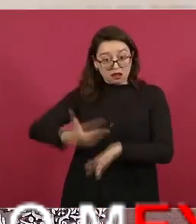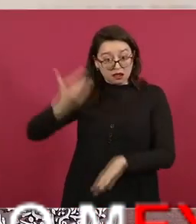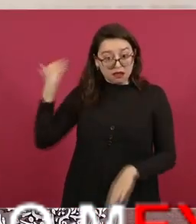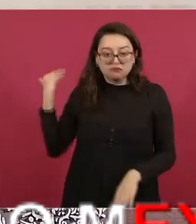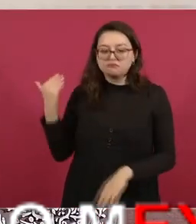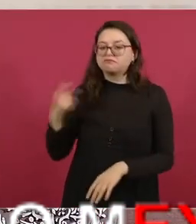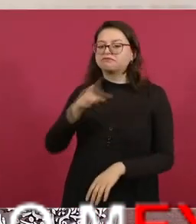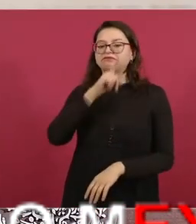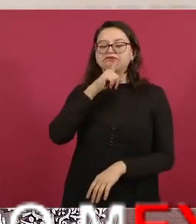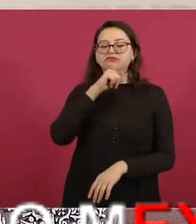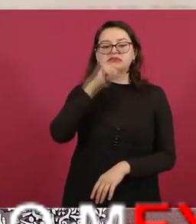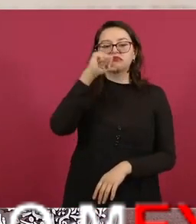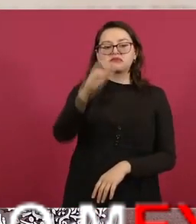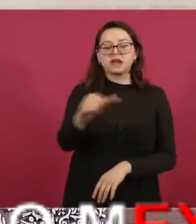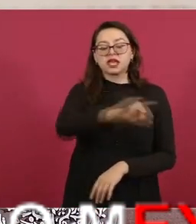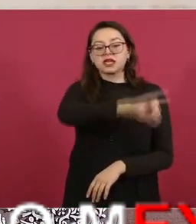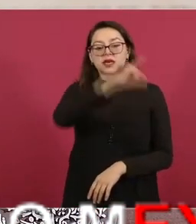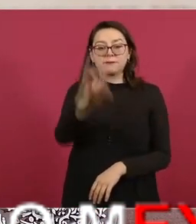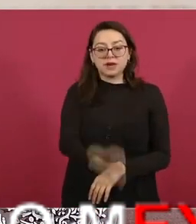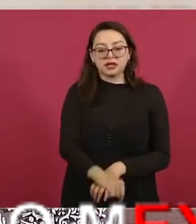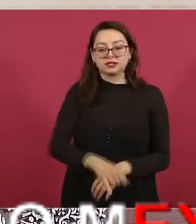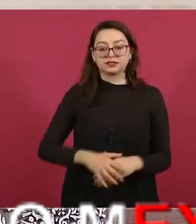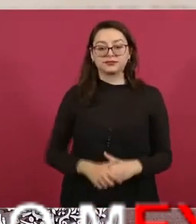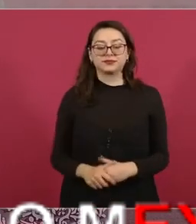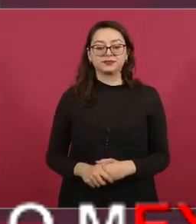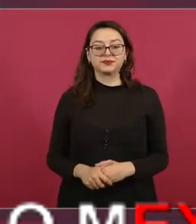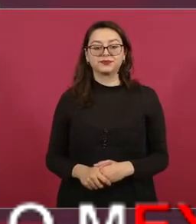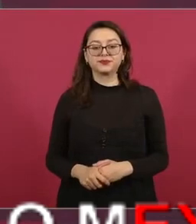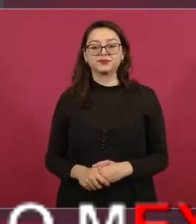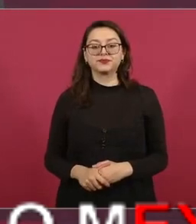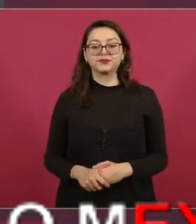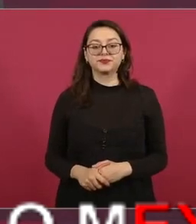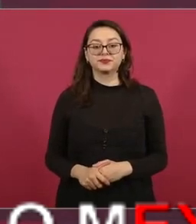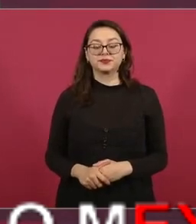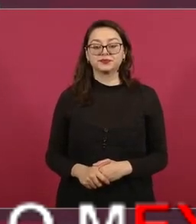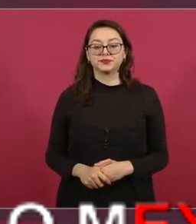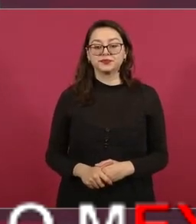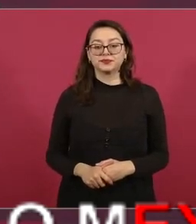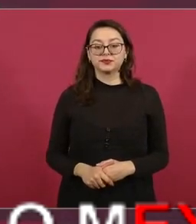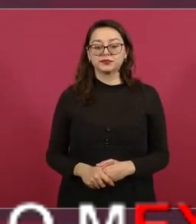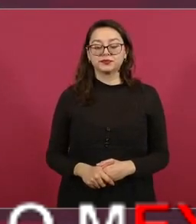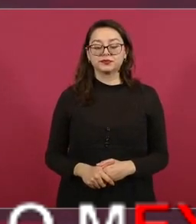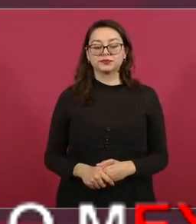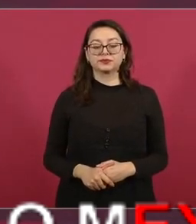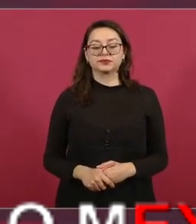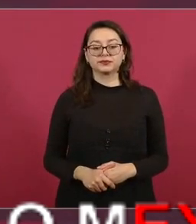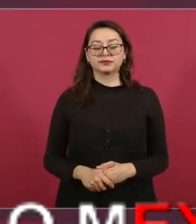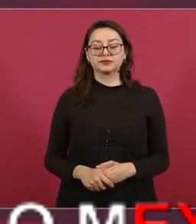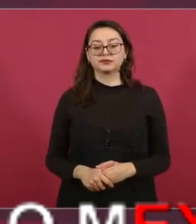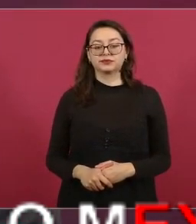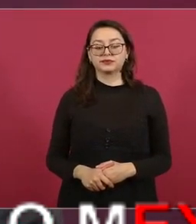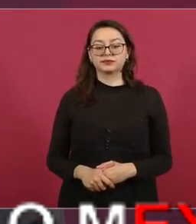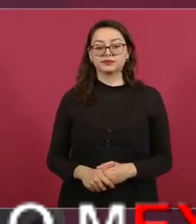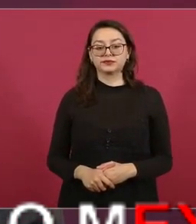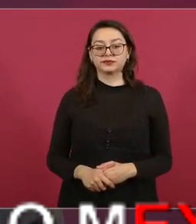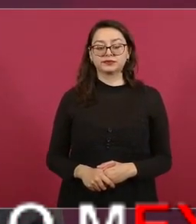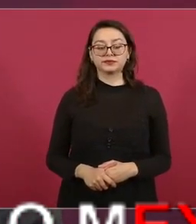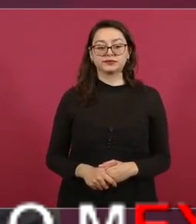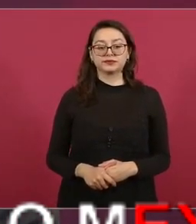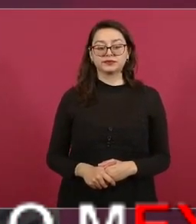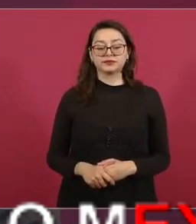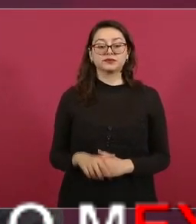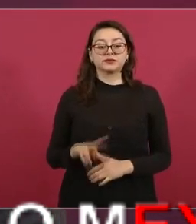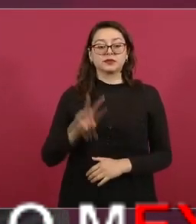y saben que me alegra mucho el que todo este